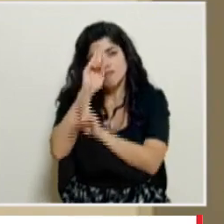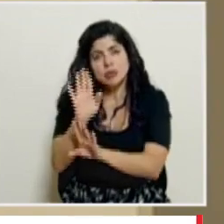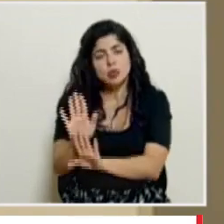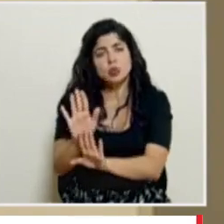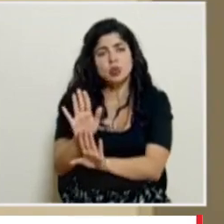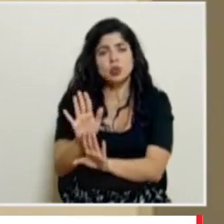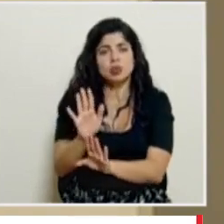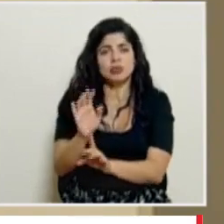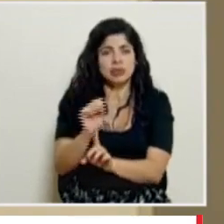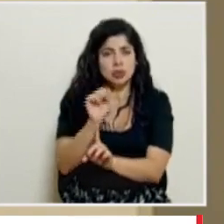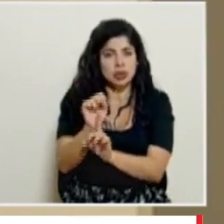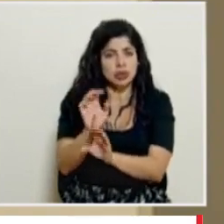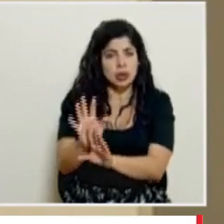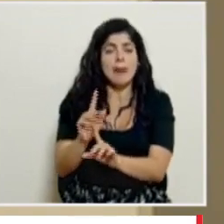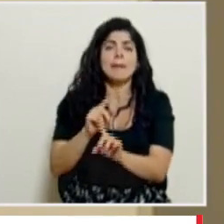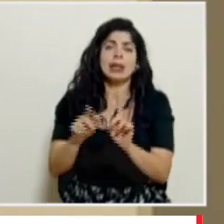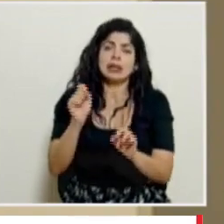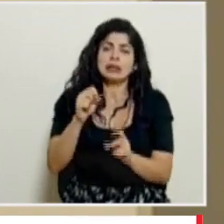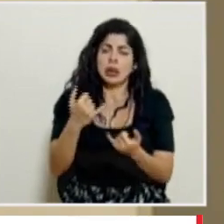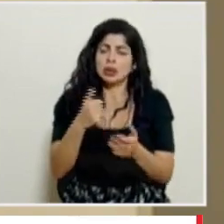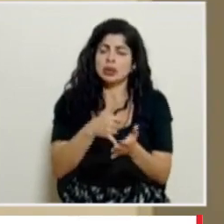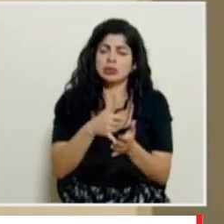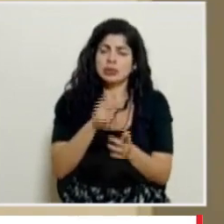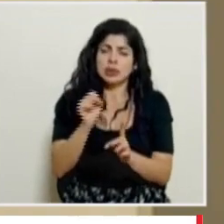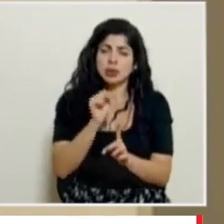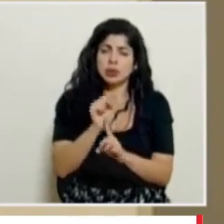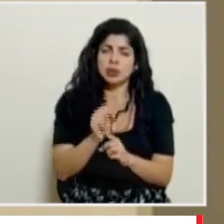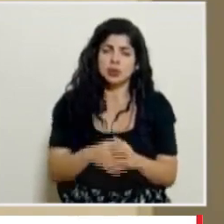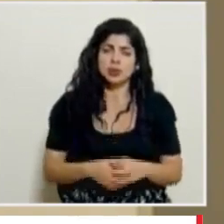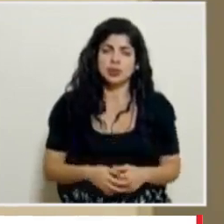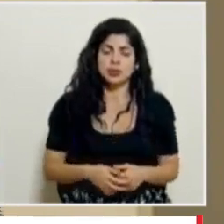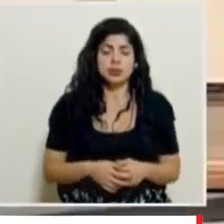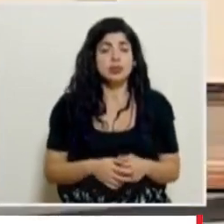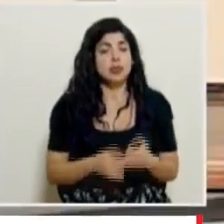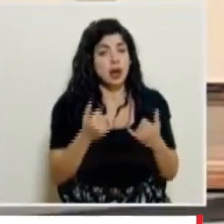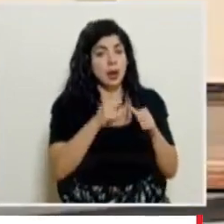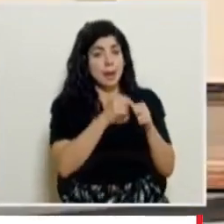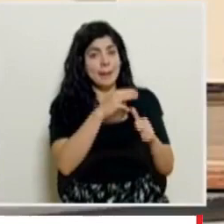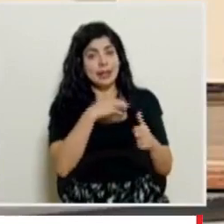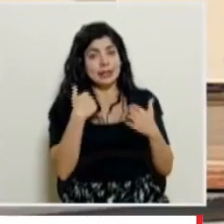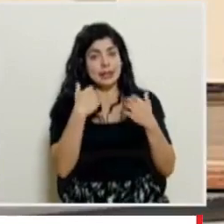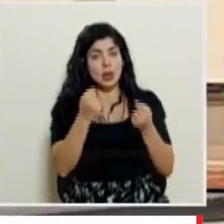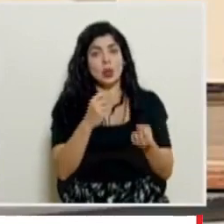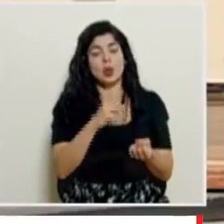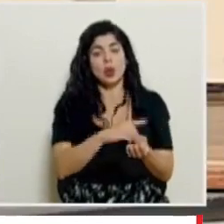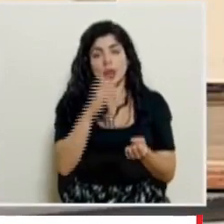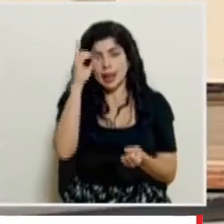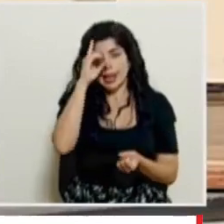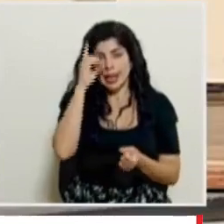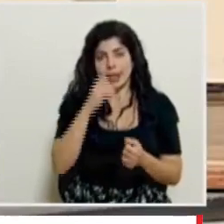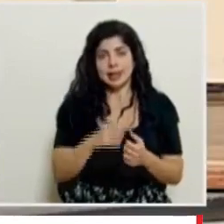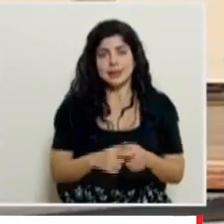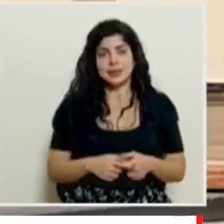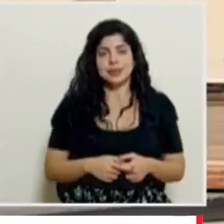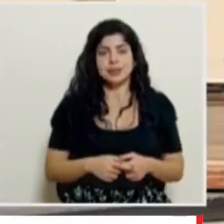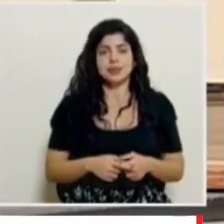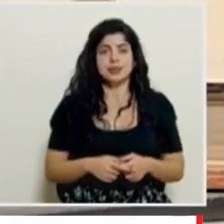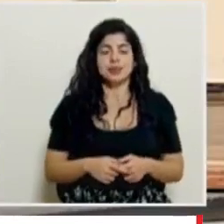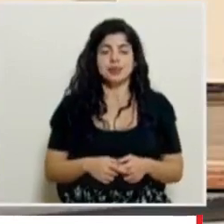su condición pero sí está en una condición crítica continuamos con el Ministro de Salud el doctor Daniel Salas